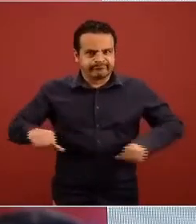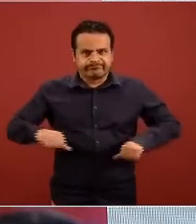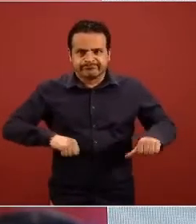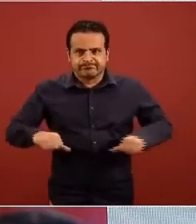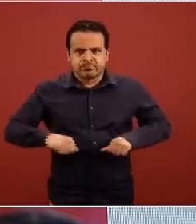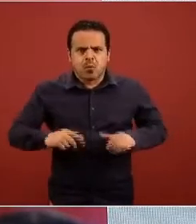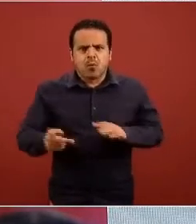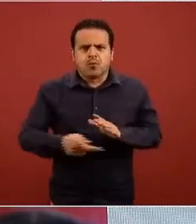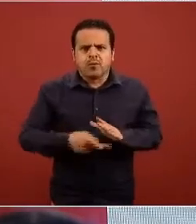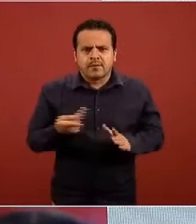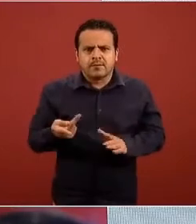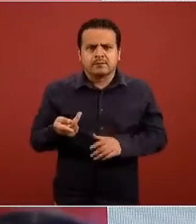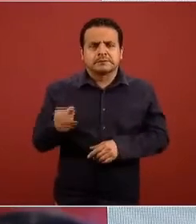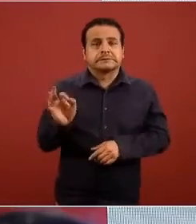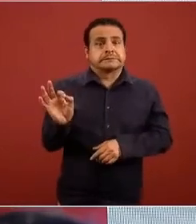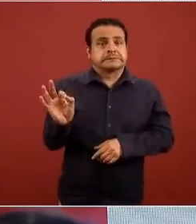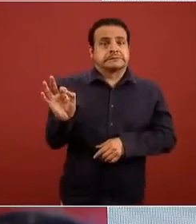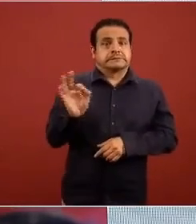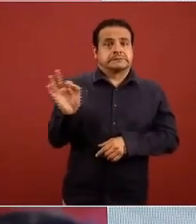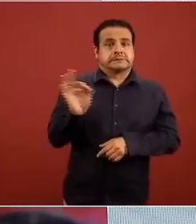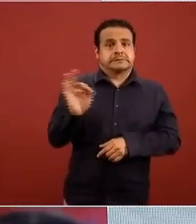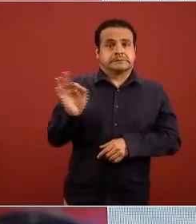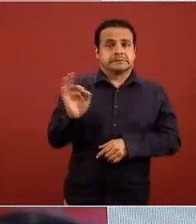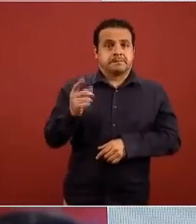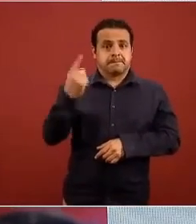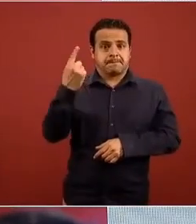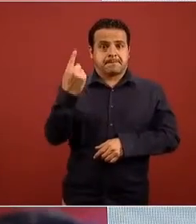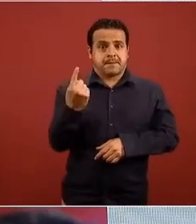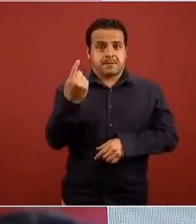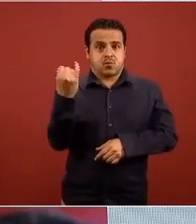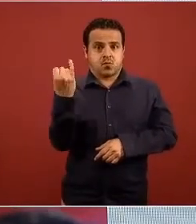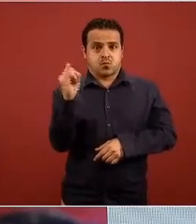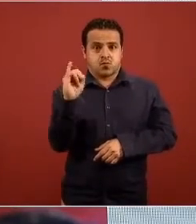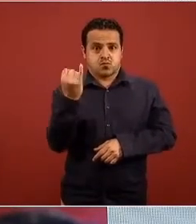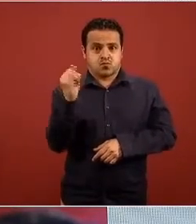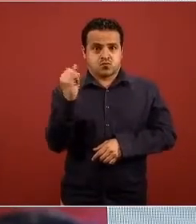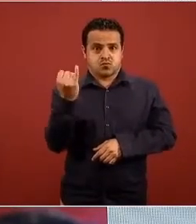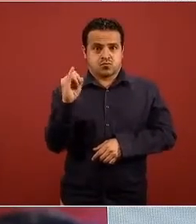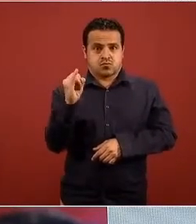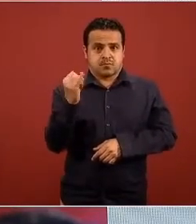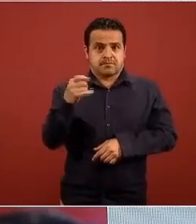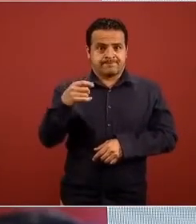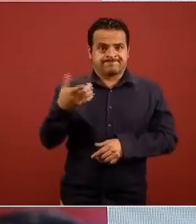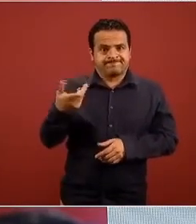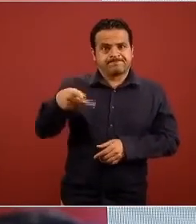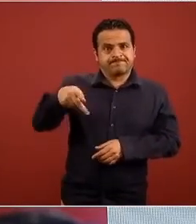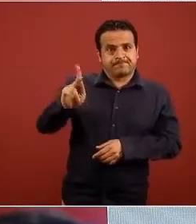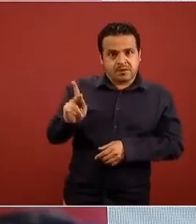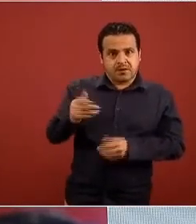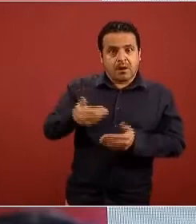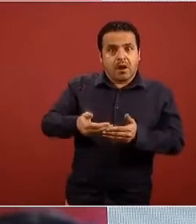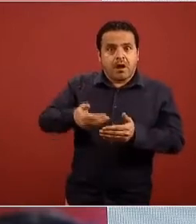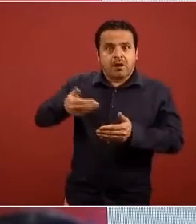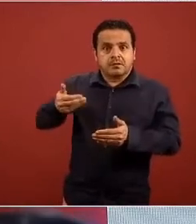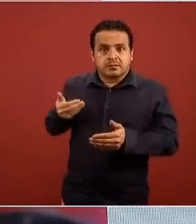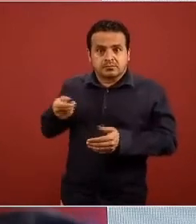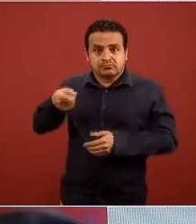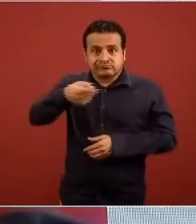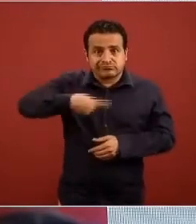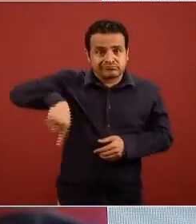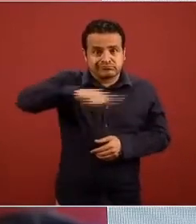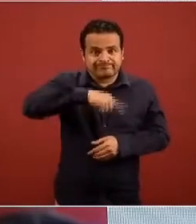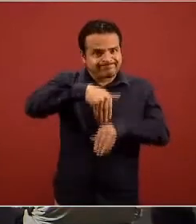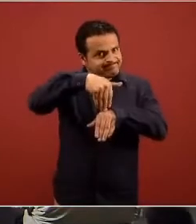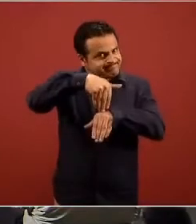referencial pero depende de que se cumplan las medidas de la Jornada Nacional de Sana Distancia es decir